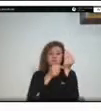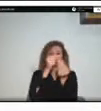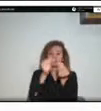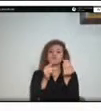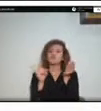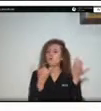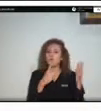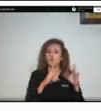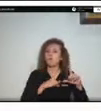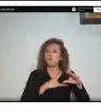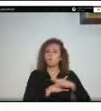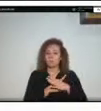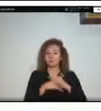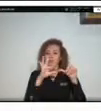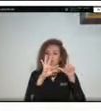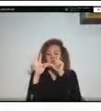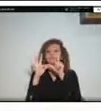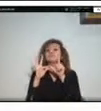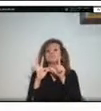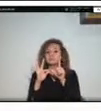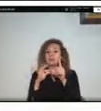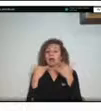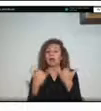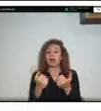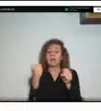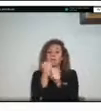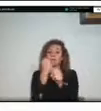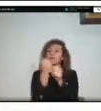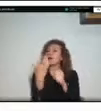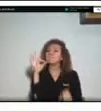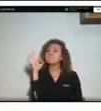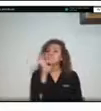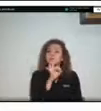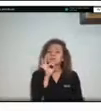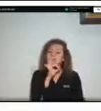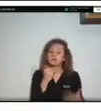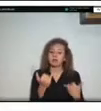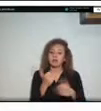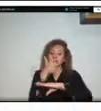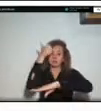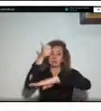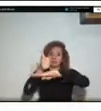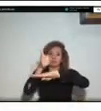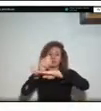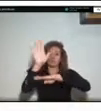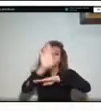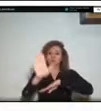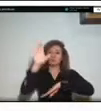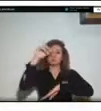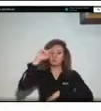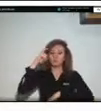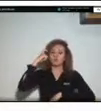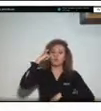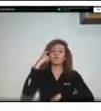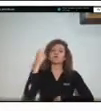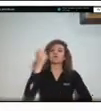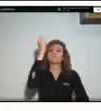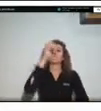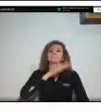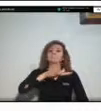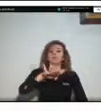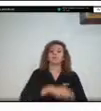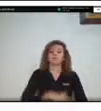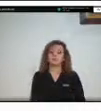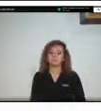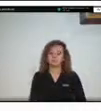Villavicencio actualmente es el director departamental para la gestión de riesgo de desastre de la gobernación del meta a los cuatro